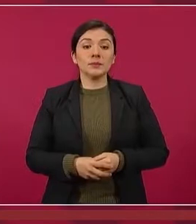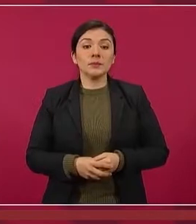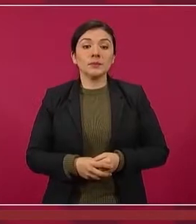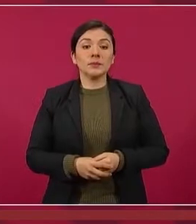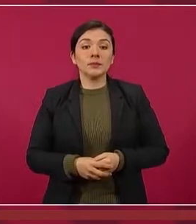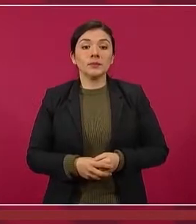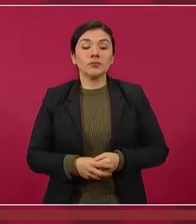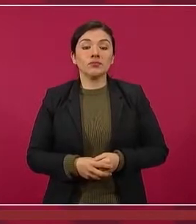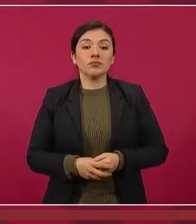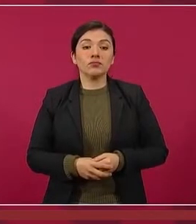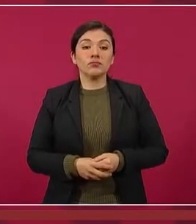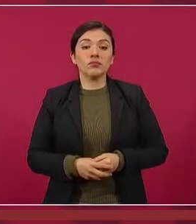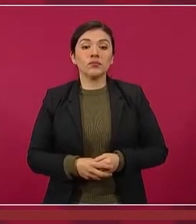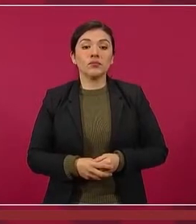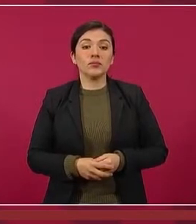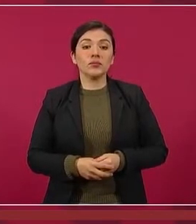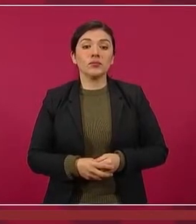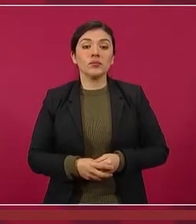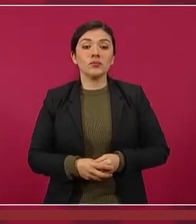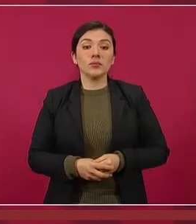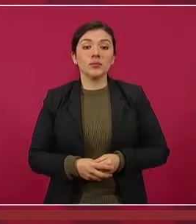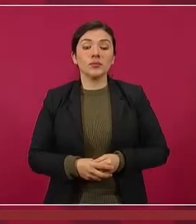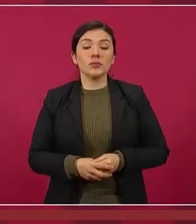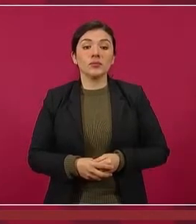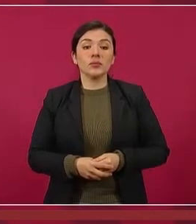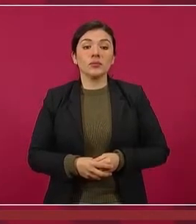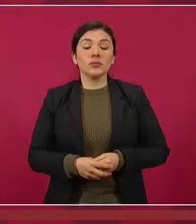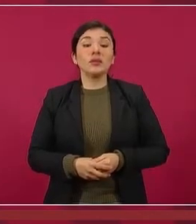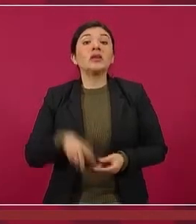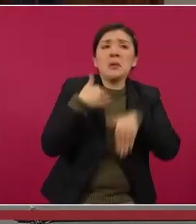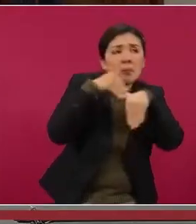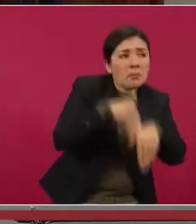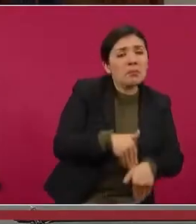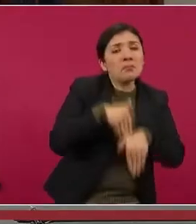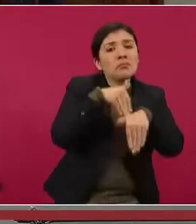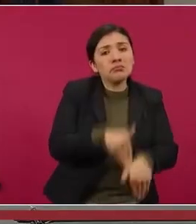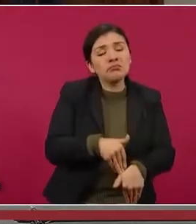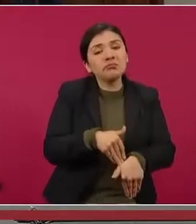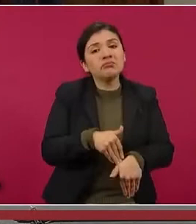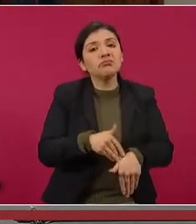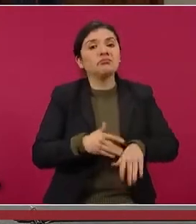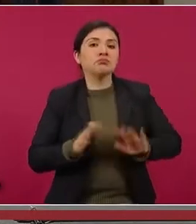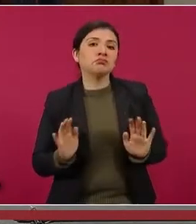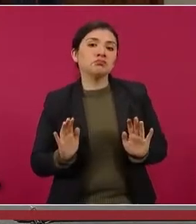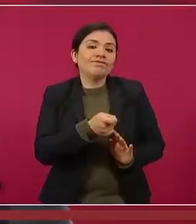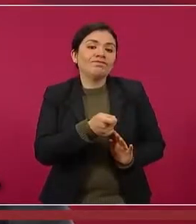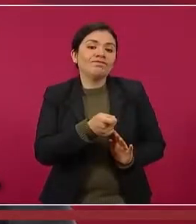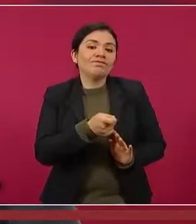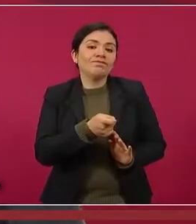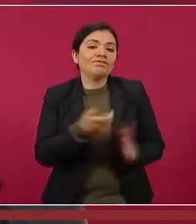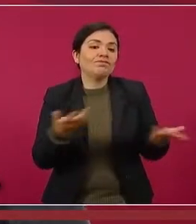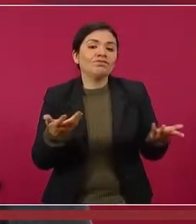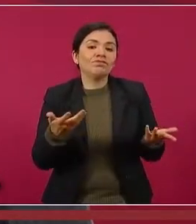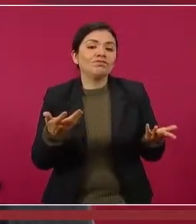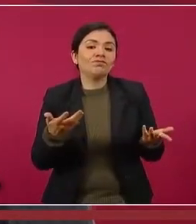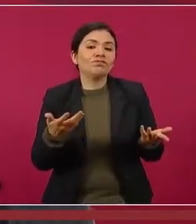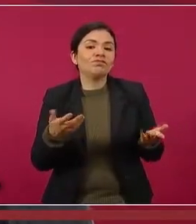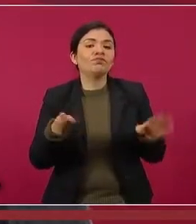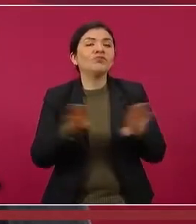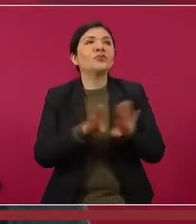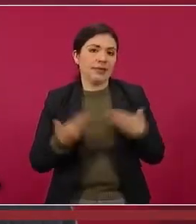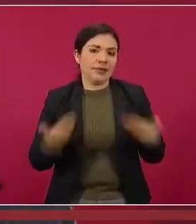de vasallo es un ciudadano